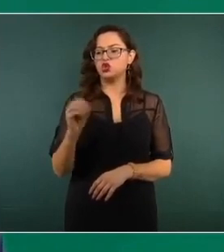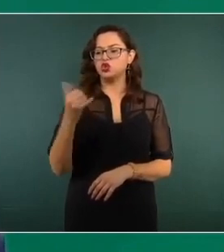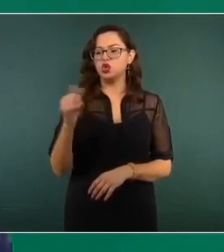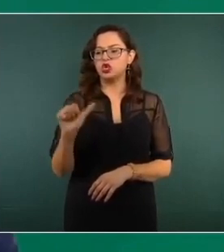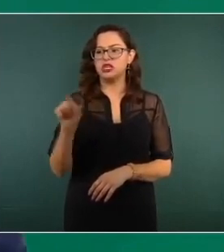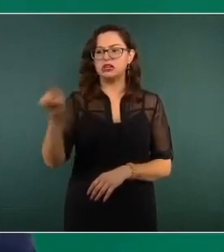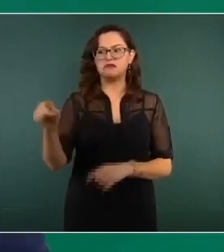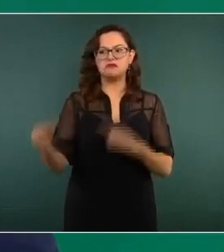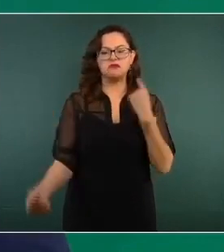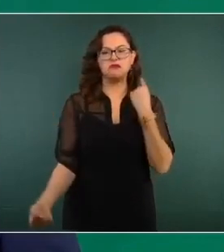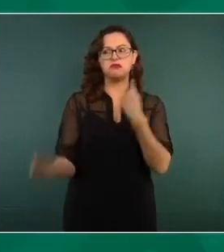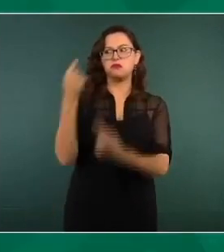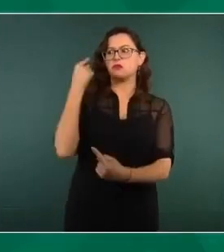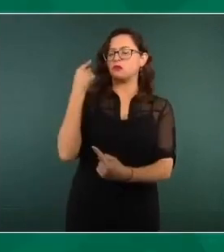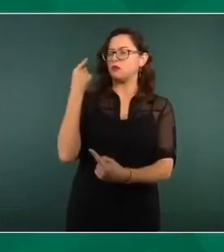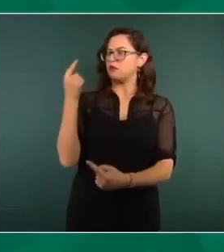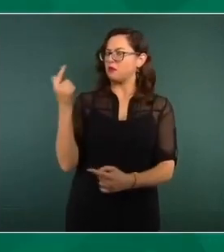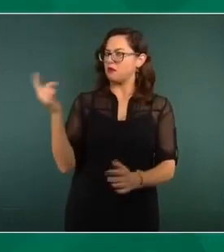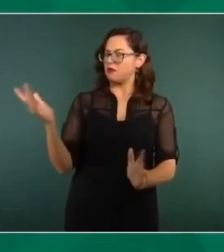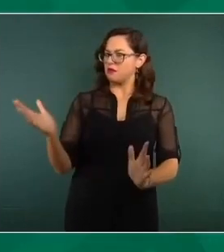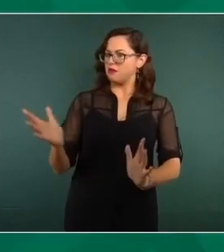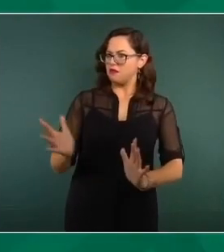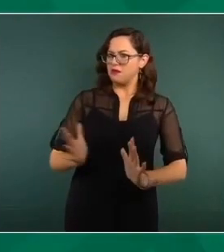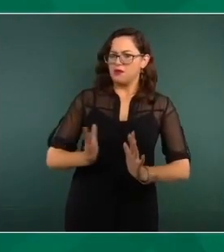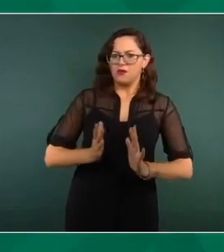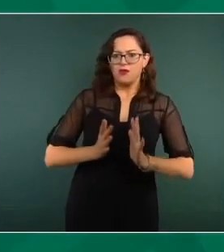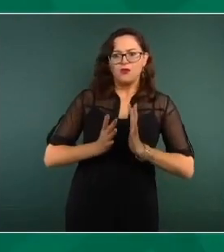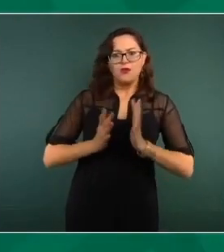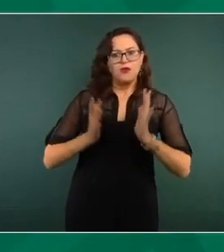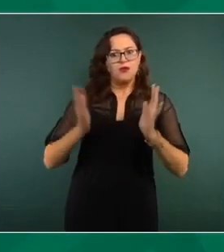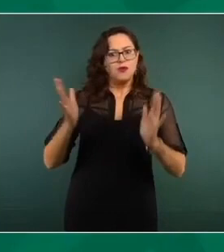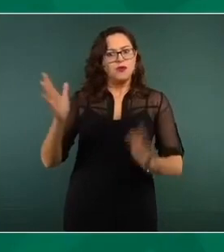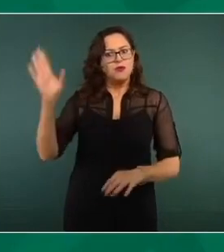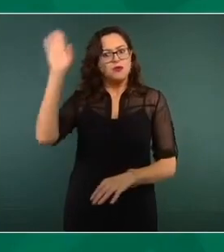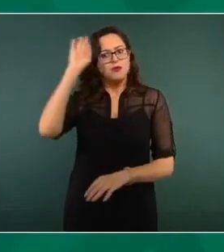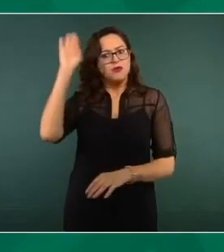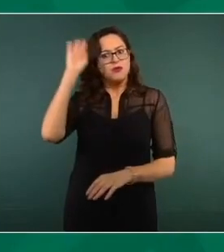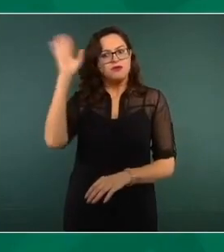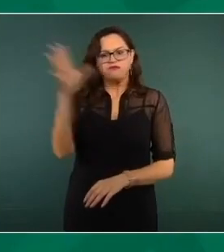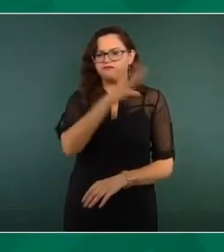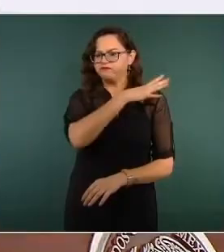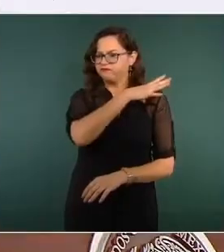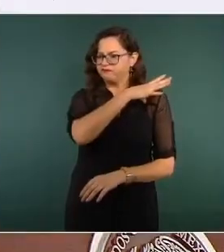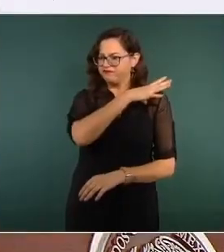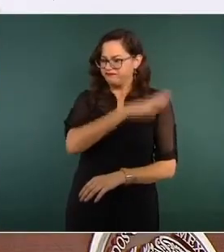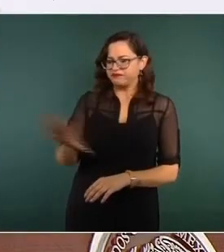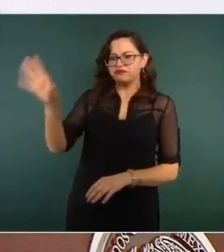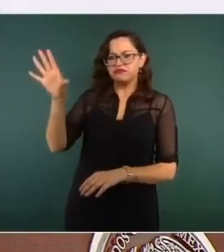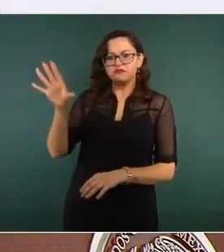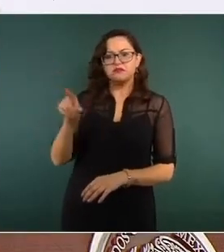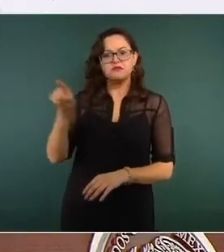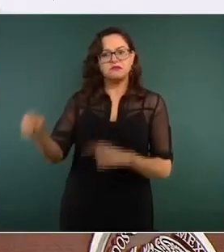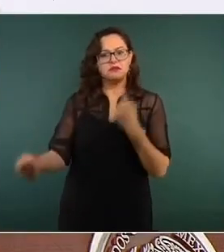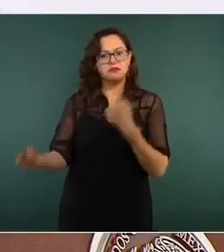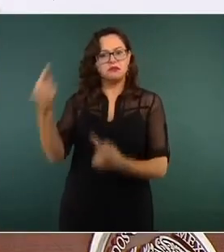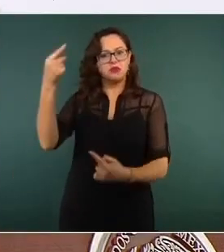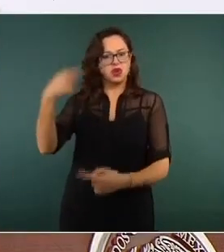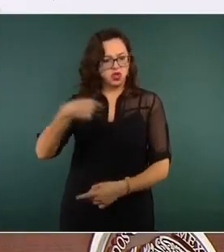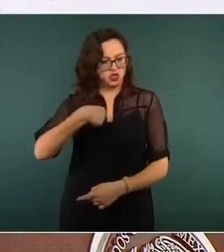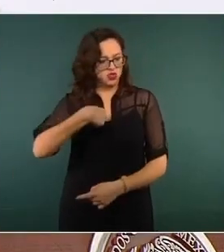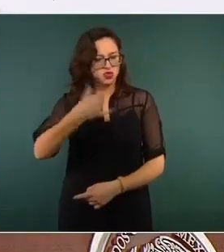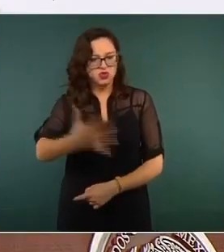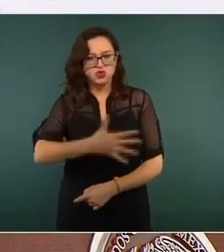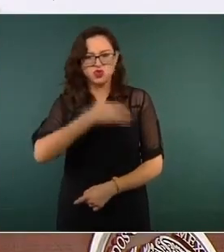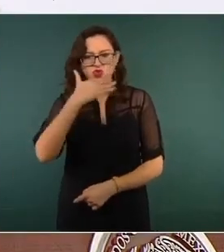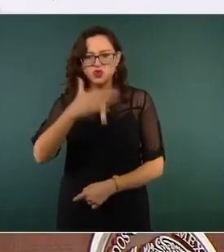inaudita en actos de corrupción. Ha aportado sólo sus dichos